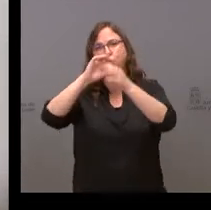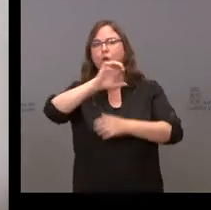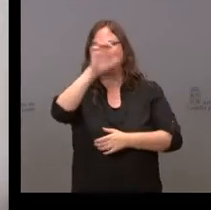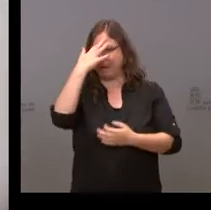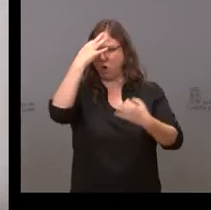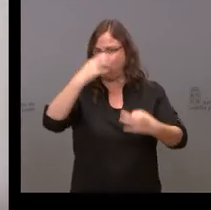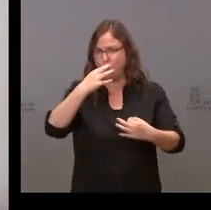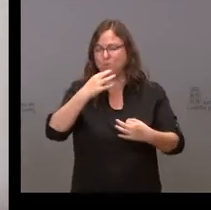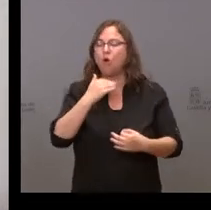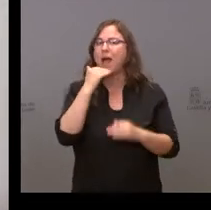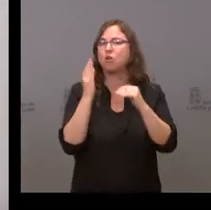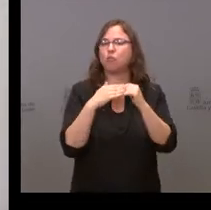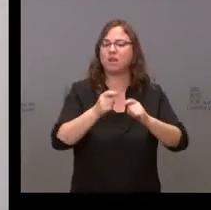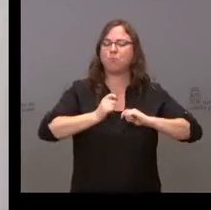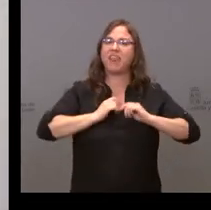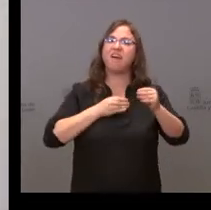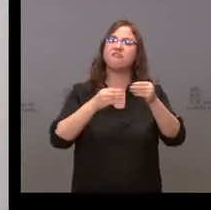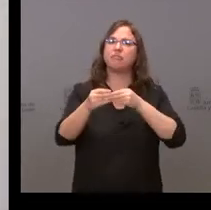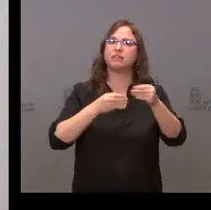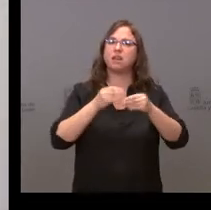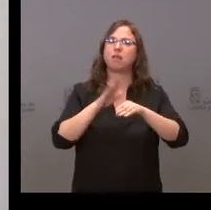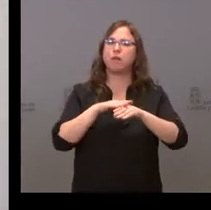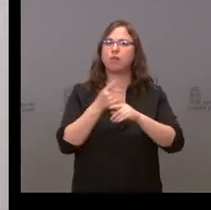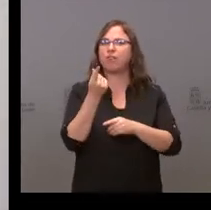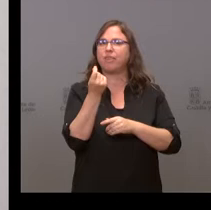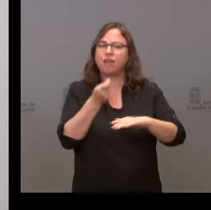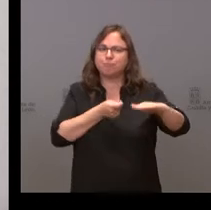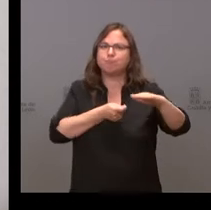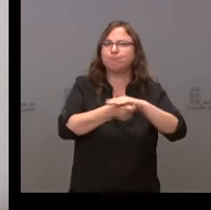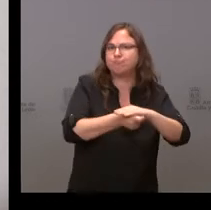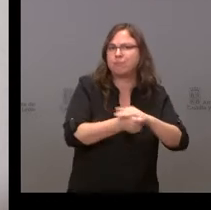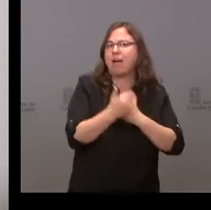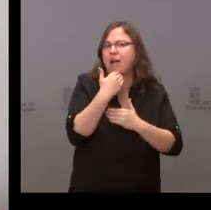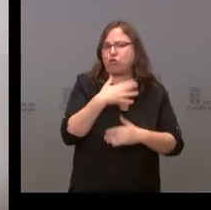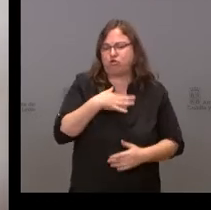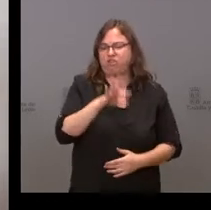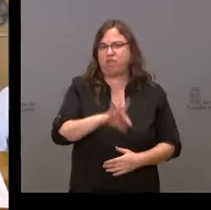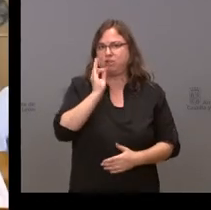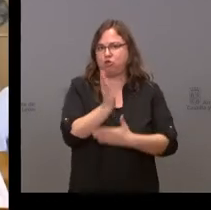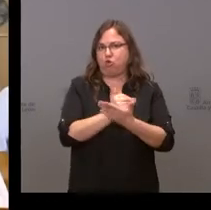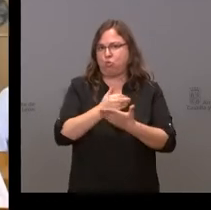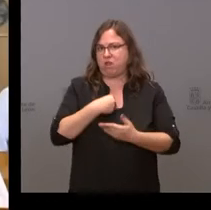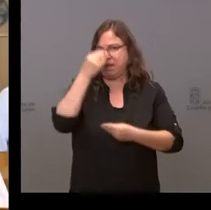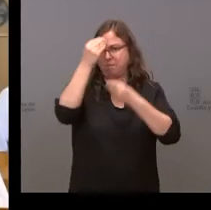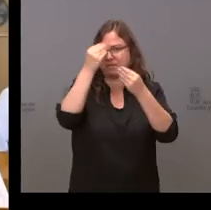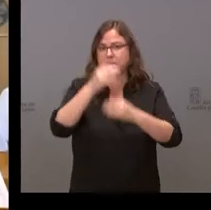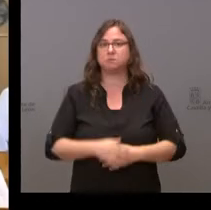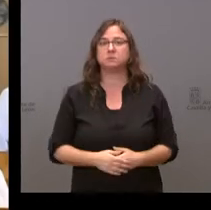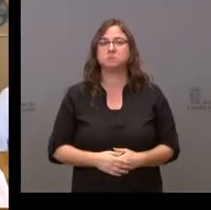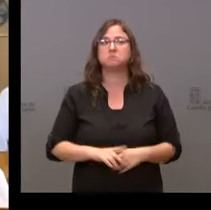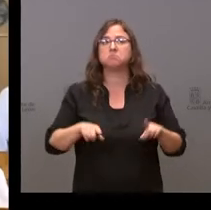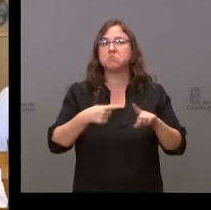margen de flexibilidad para poder invertir esas cantidades. Y yo creo que en líneas